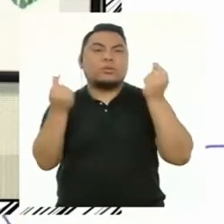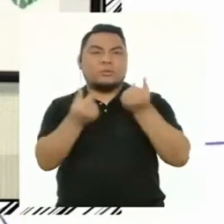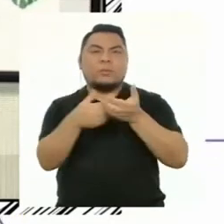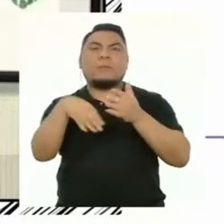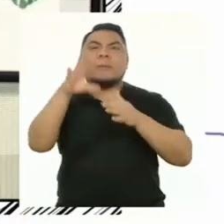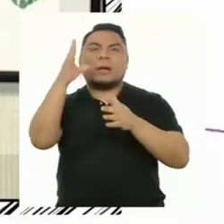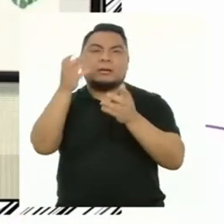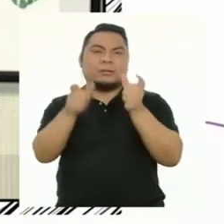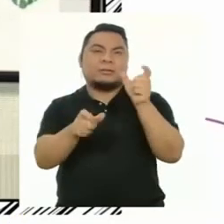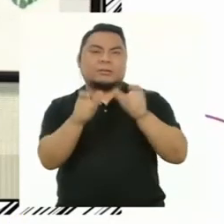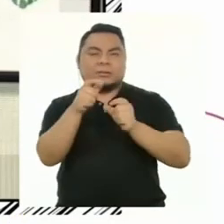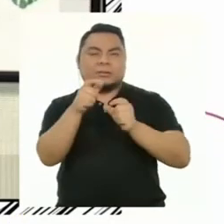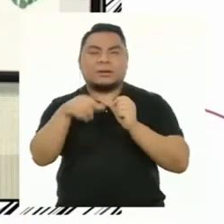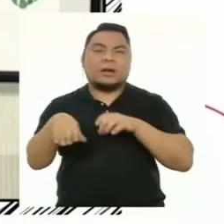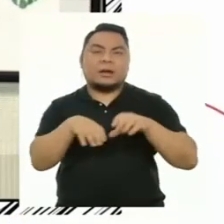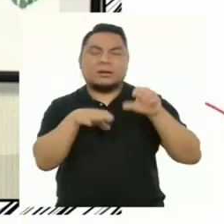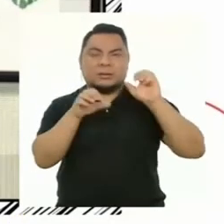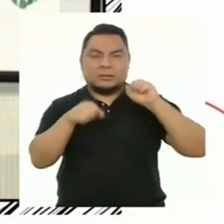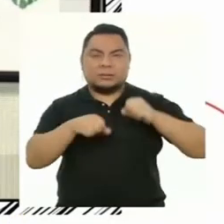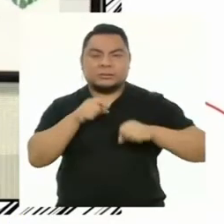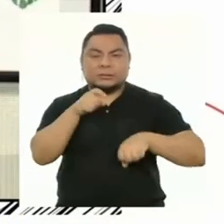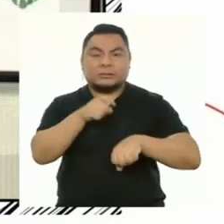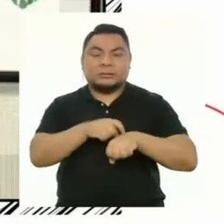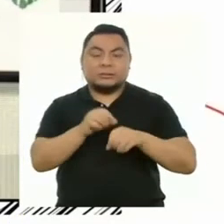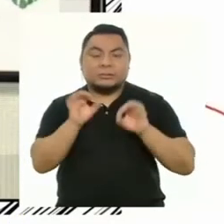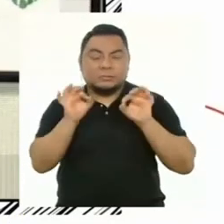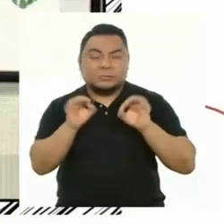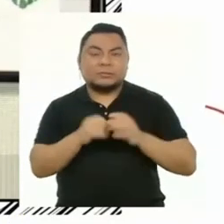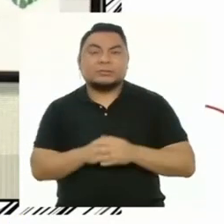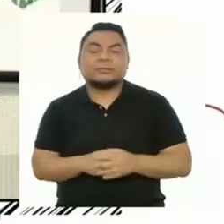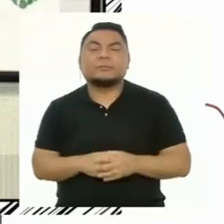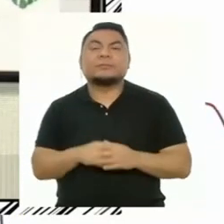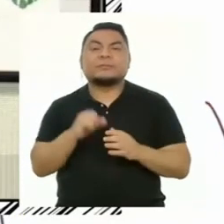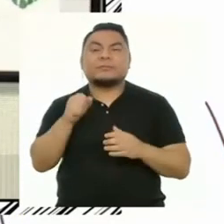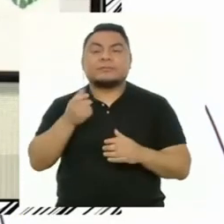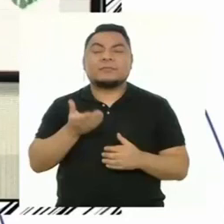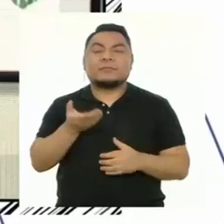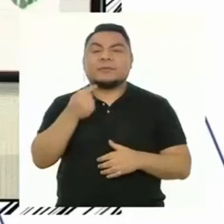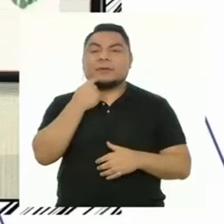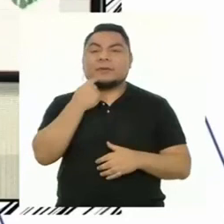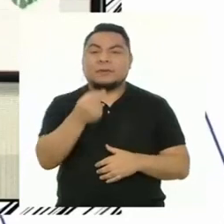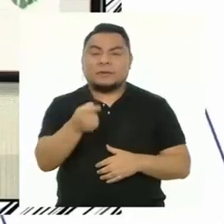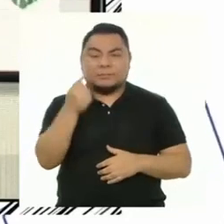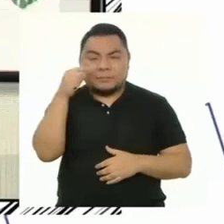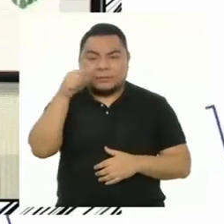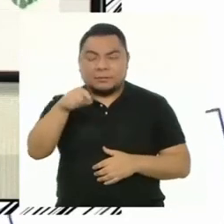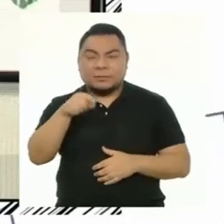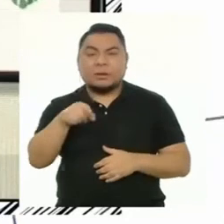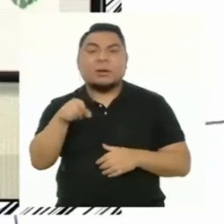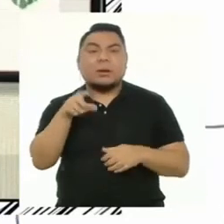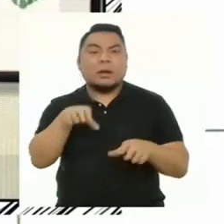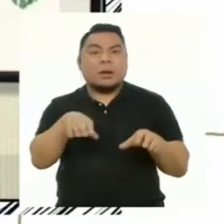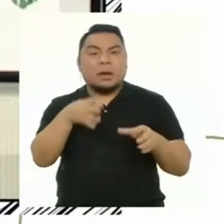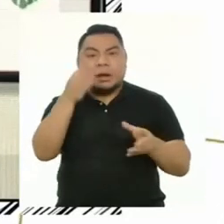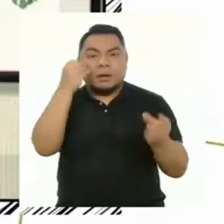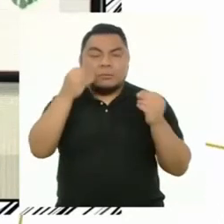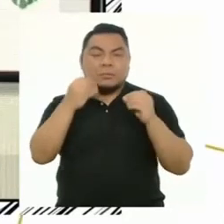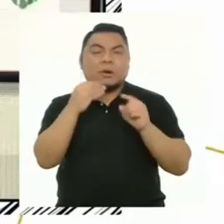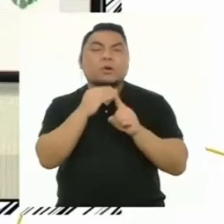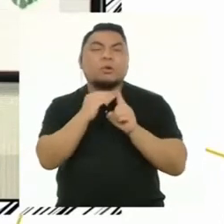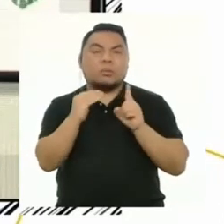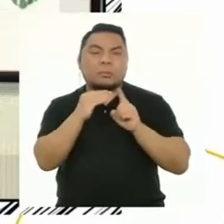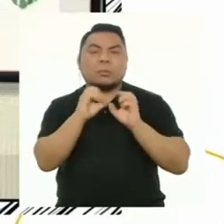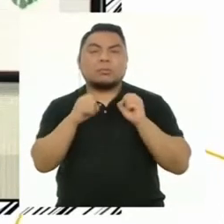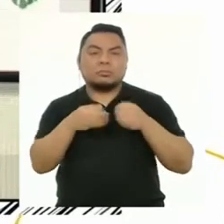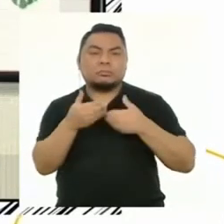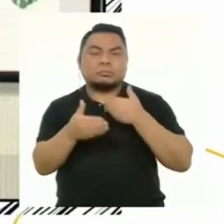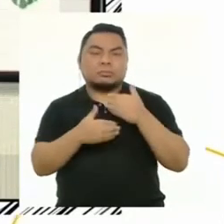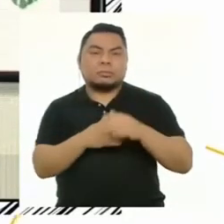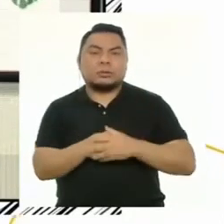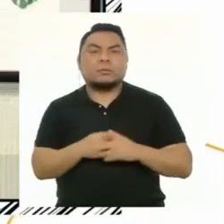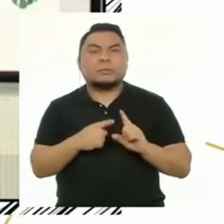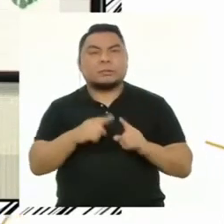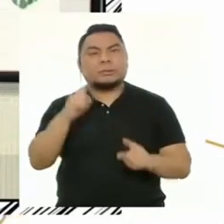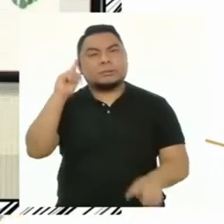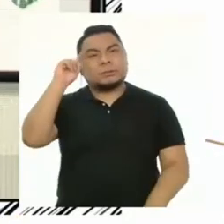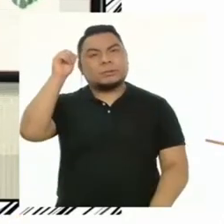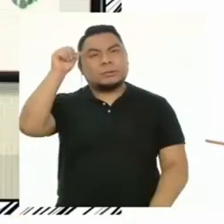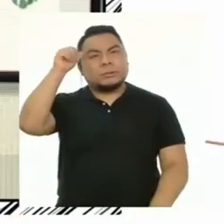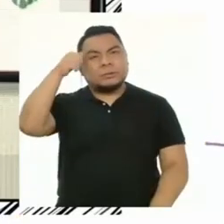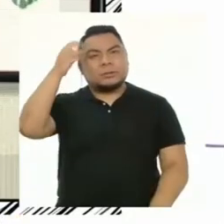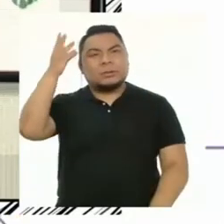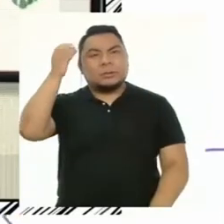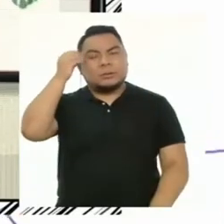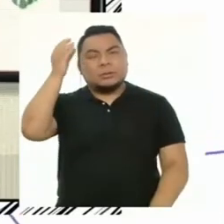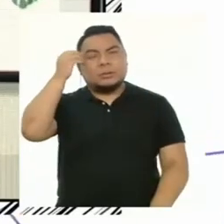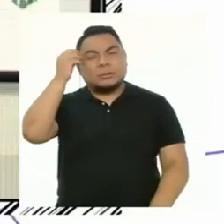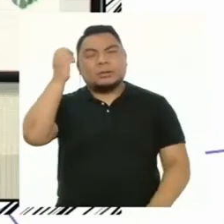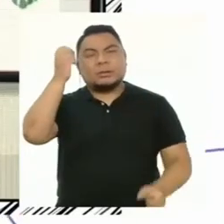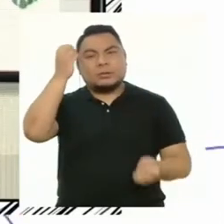grupo, realiza las actividades en el tiempo que se le determina para ello y suele retener grandes